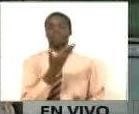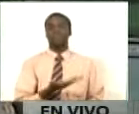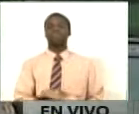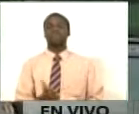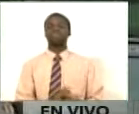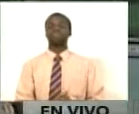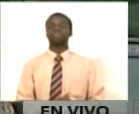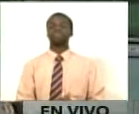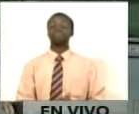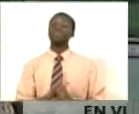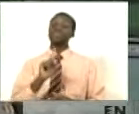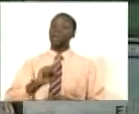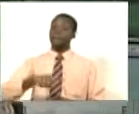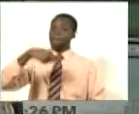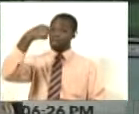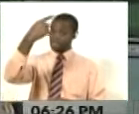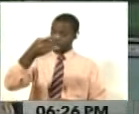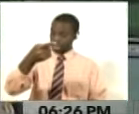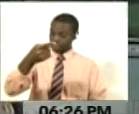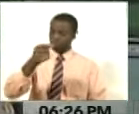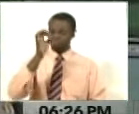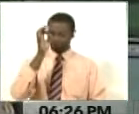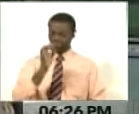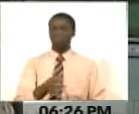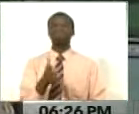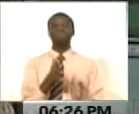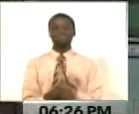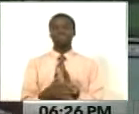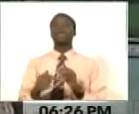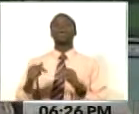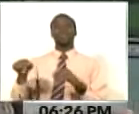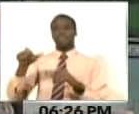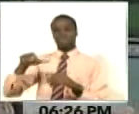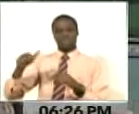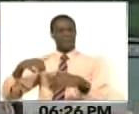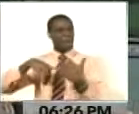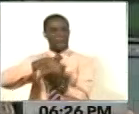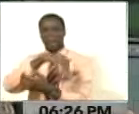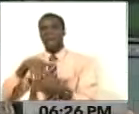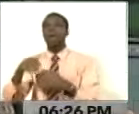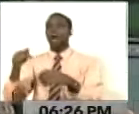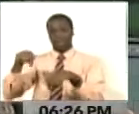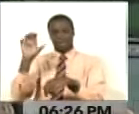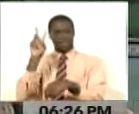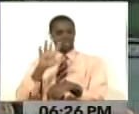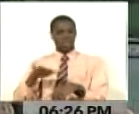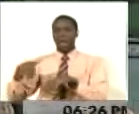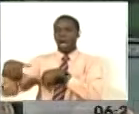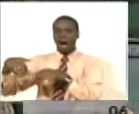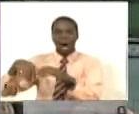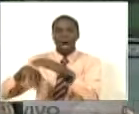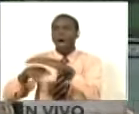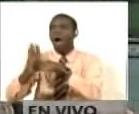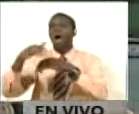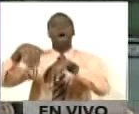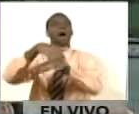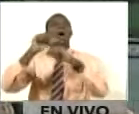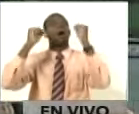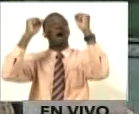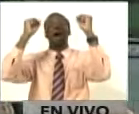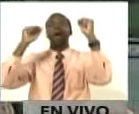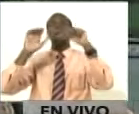Mañana, sin duda, los violentos volverán a salir a las calles en Venezuela porque se sienten